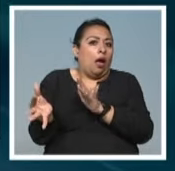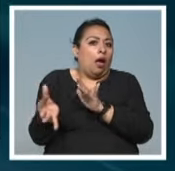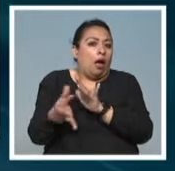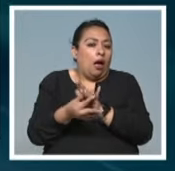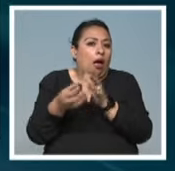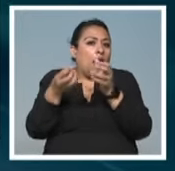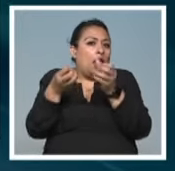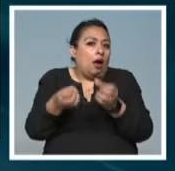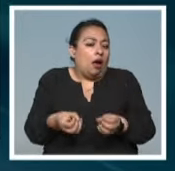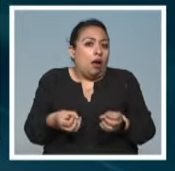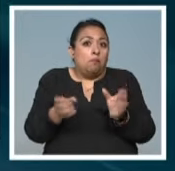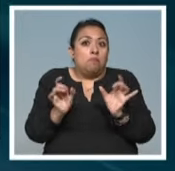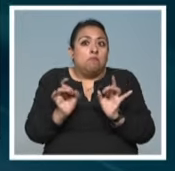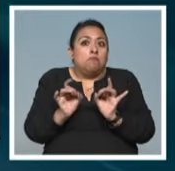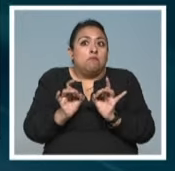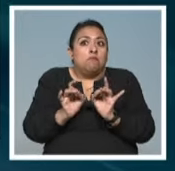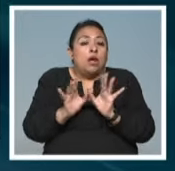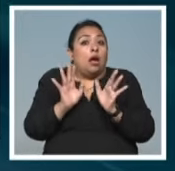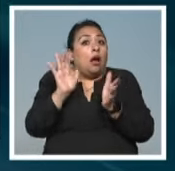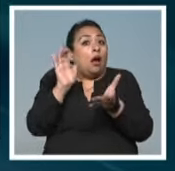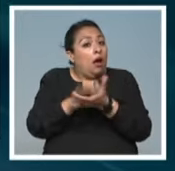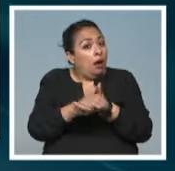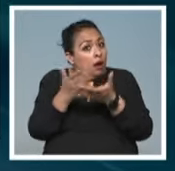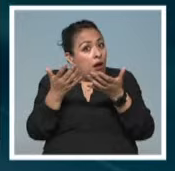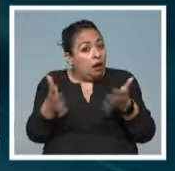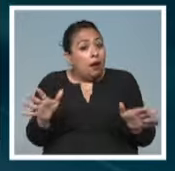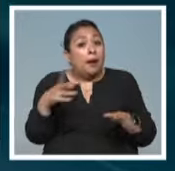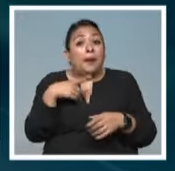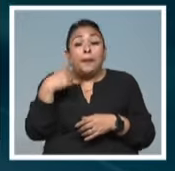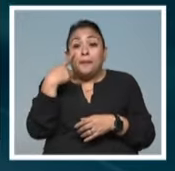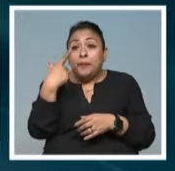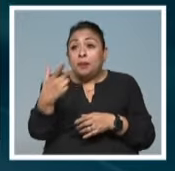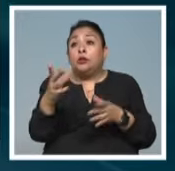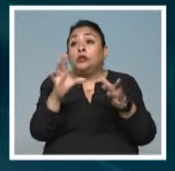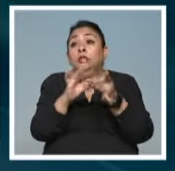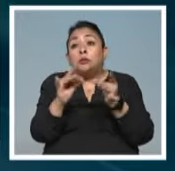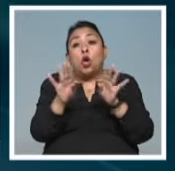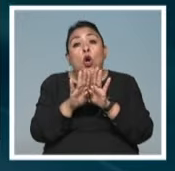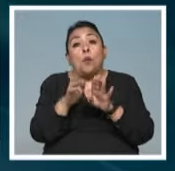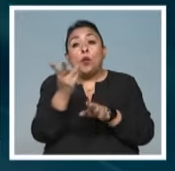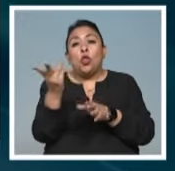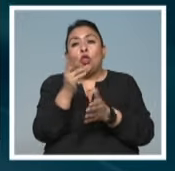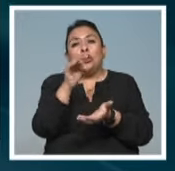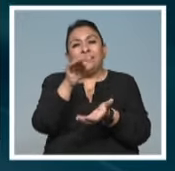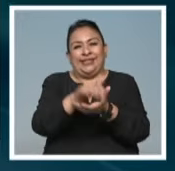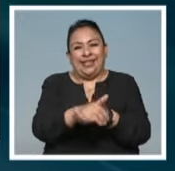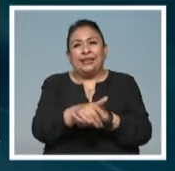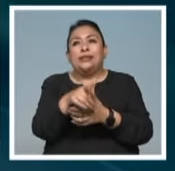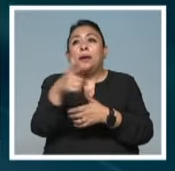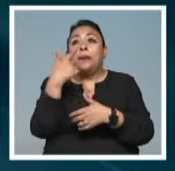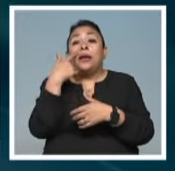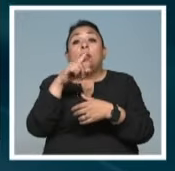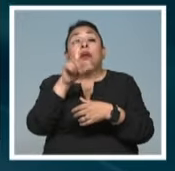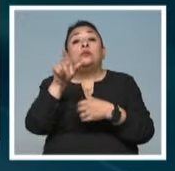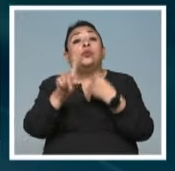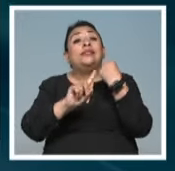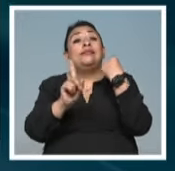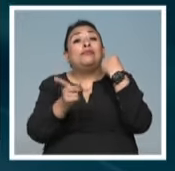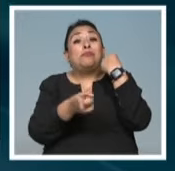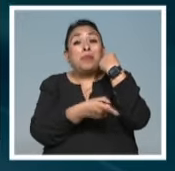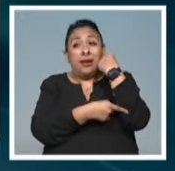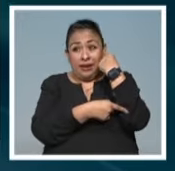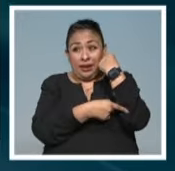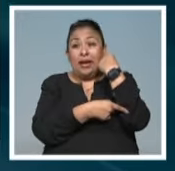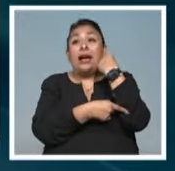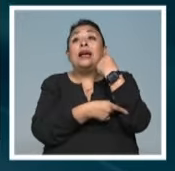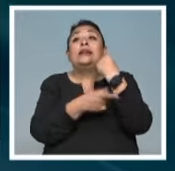compromiso y de repente pues se casan, entonces narra el matrimonio, narra cómo se embaraza, cómo está